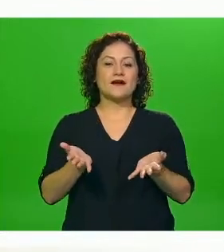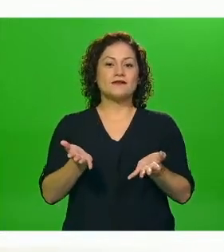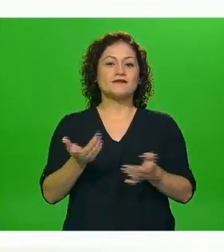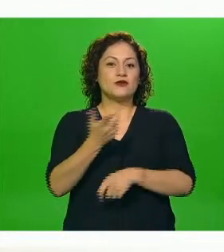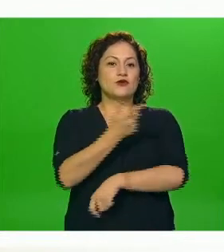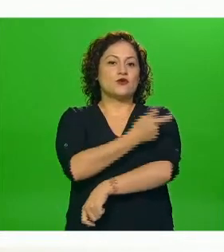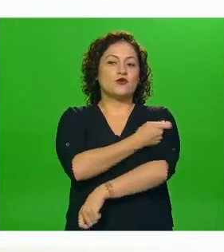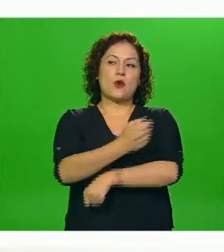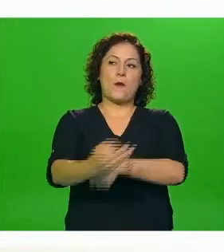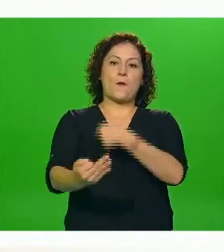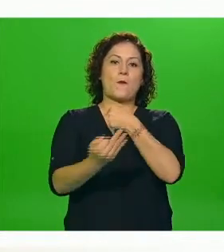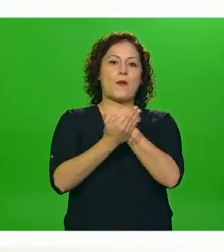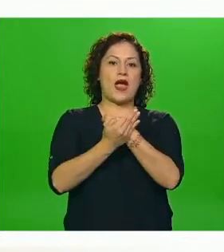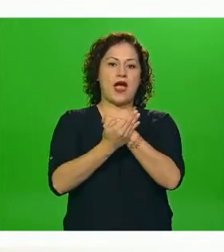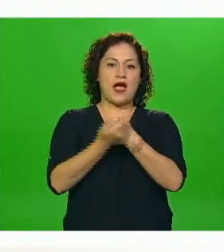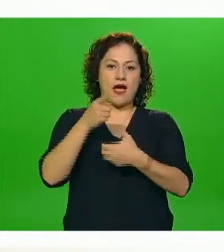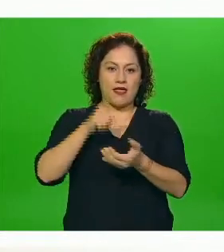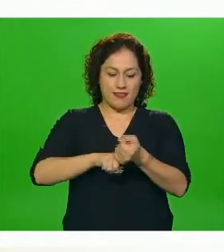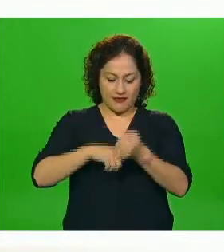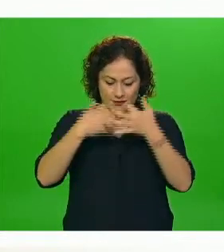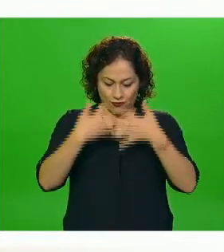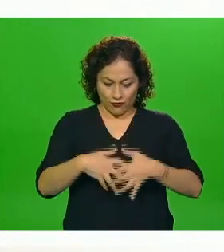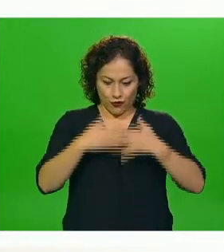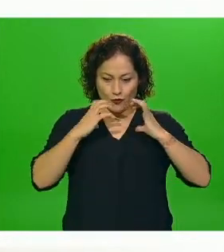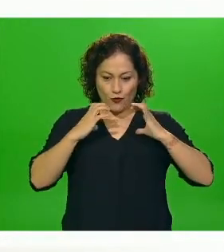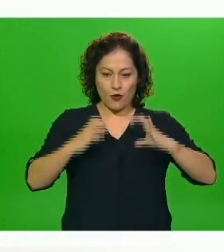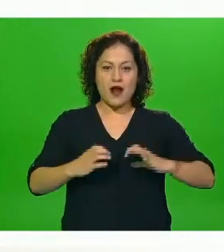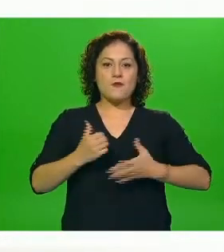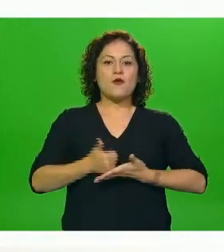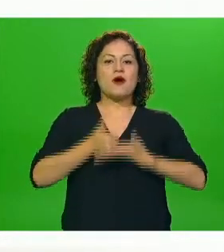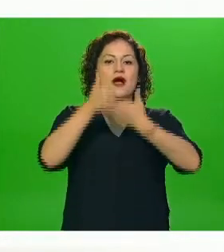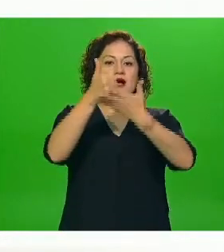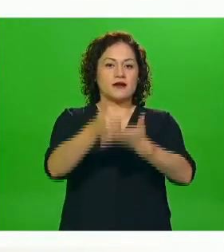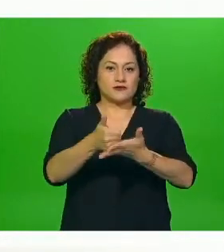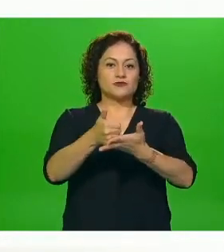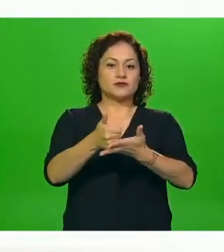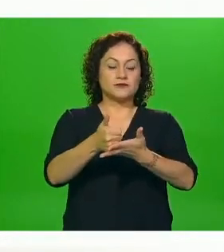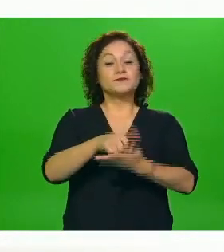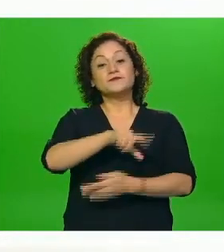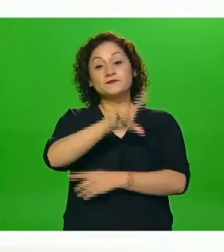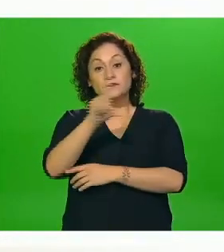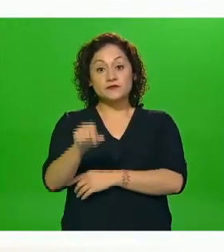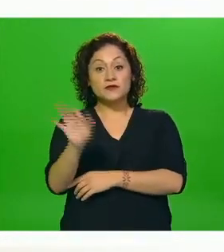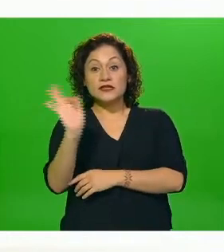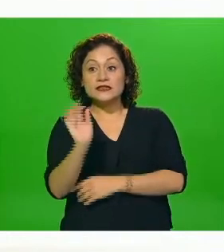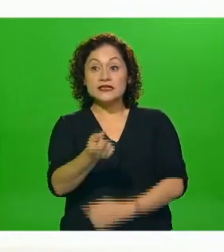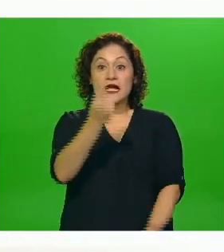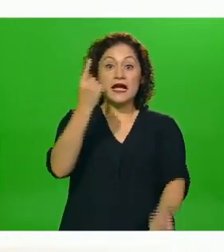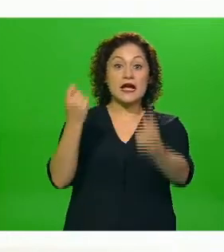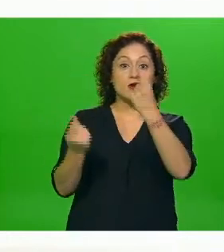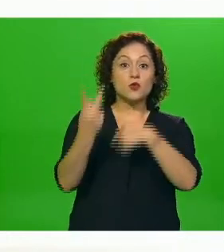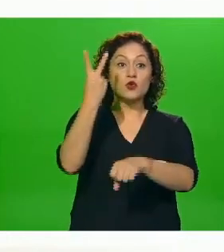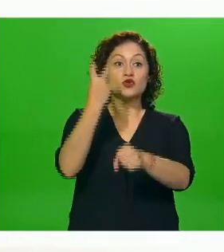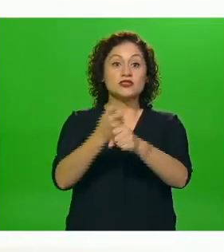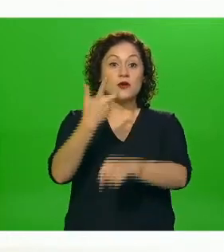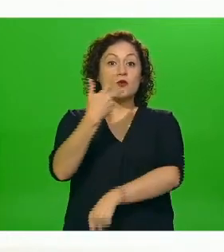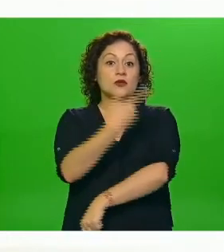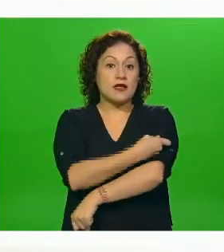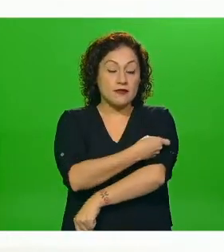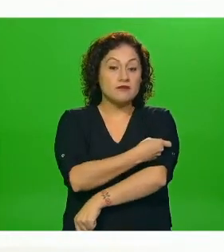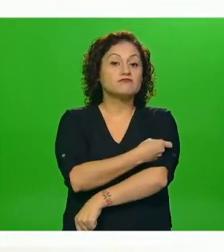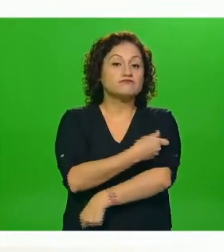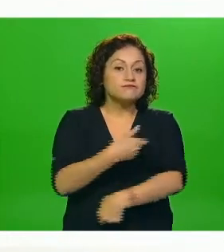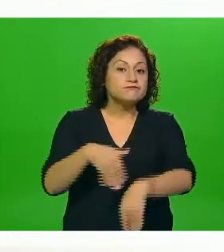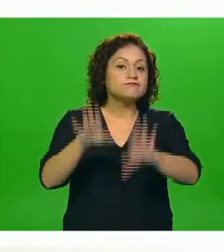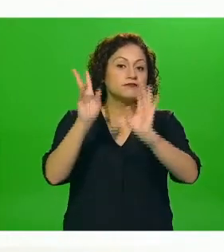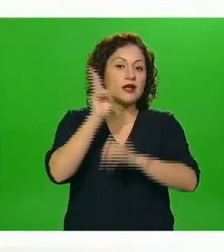inmunológica que esperamos de cada una de las vacunas y que más adelante cuando reciban la segunda dosis tendrán la protección pero también es